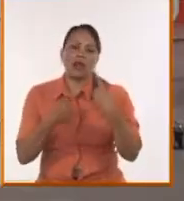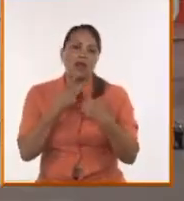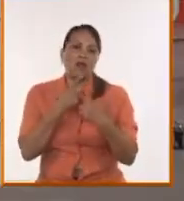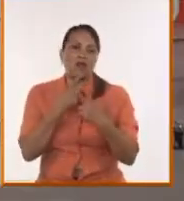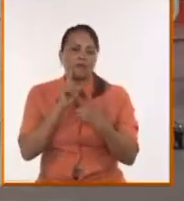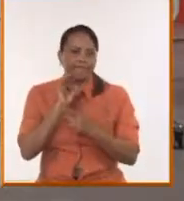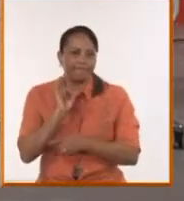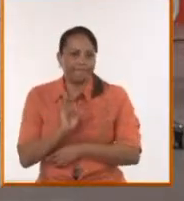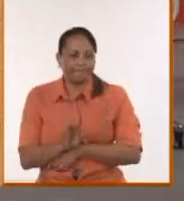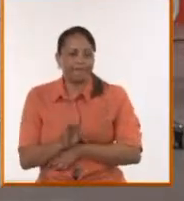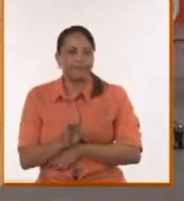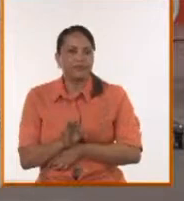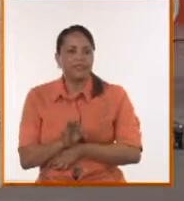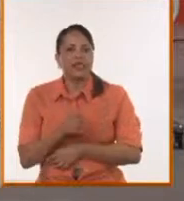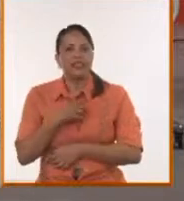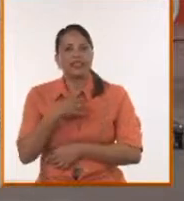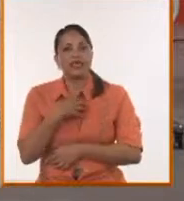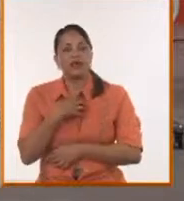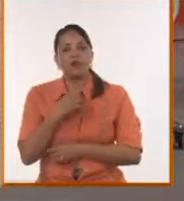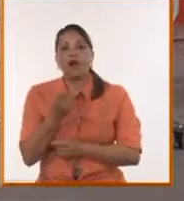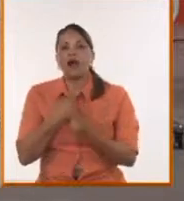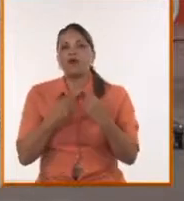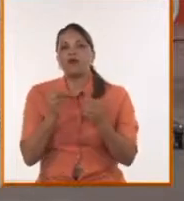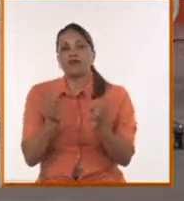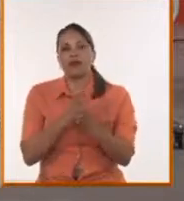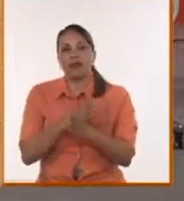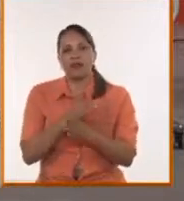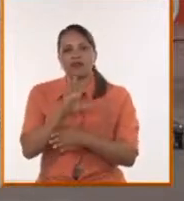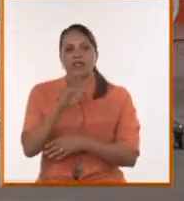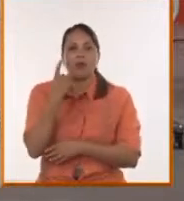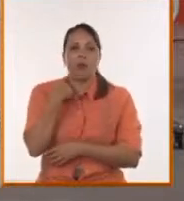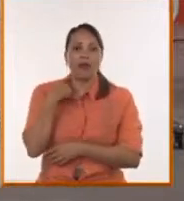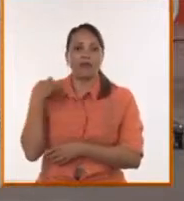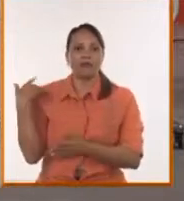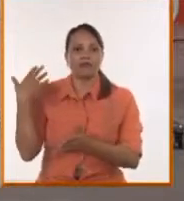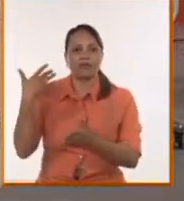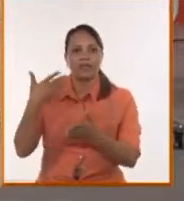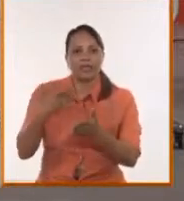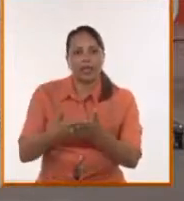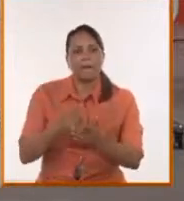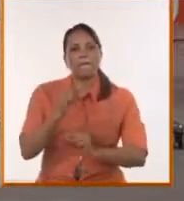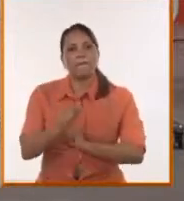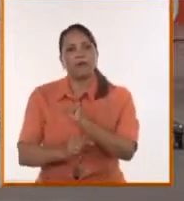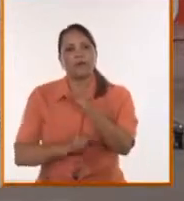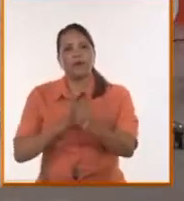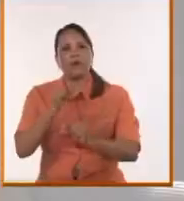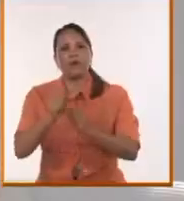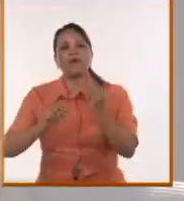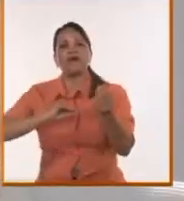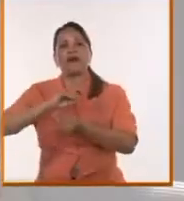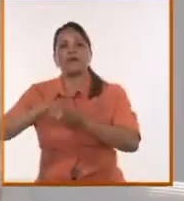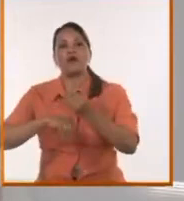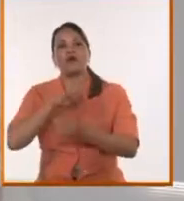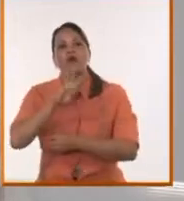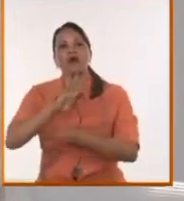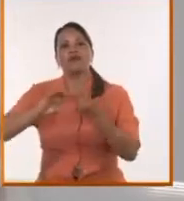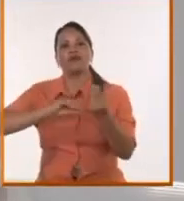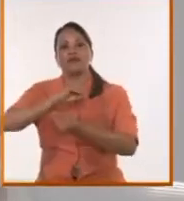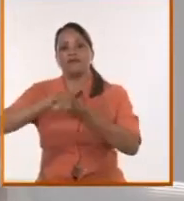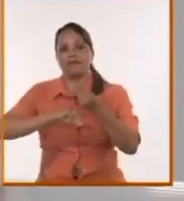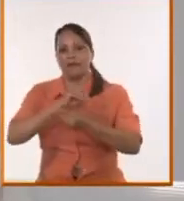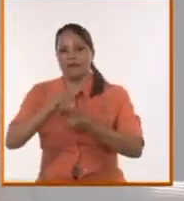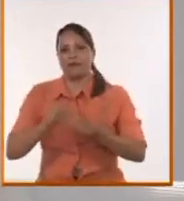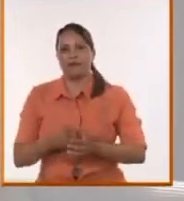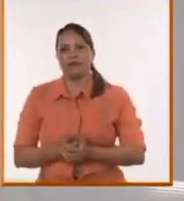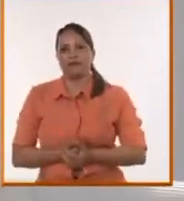un paso clarísimo en los últimos cinco años que ha avanzado esta llamada cuarta transformación, en la revolución de las conciencias,